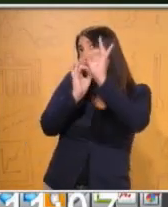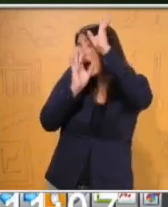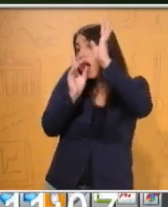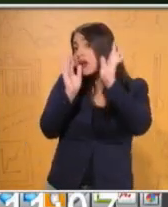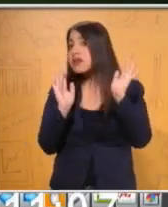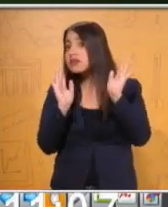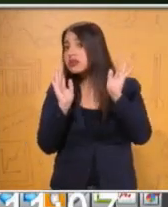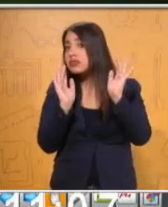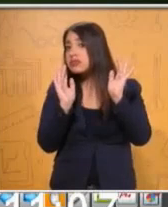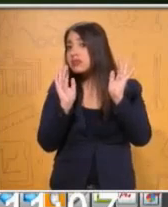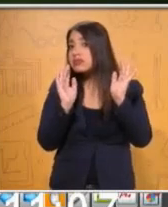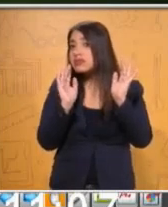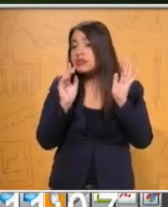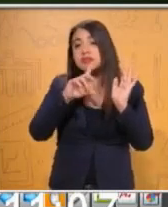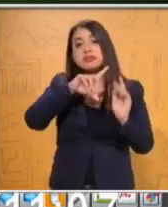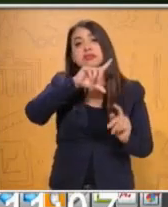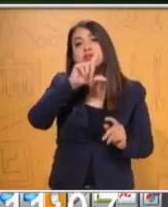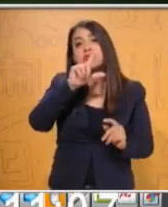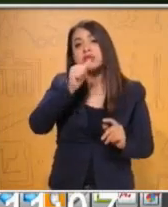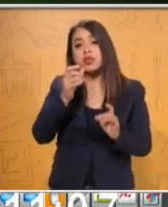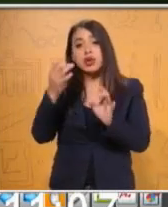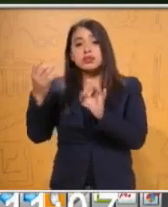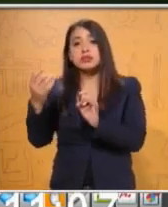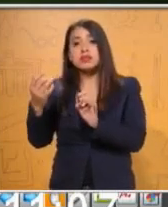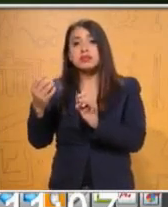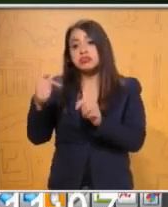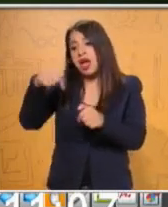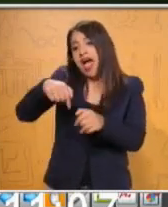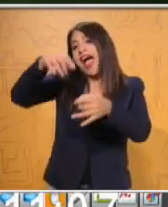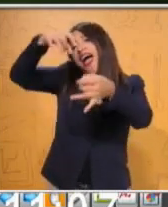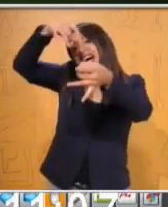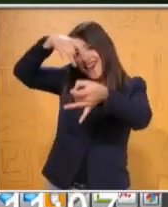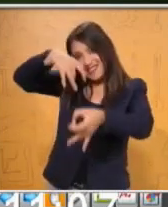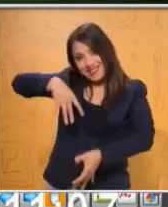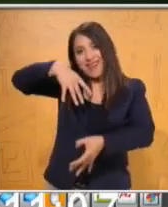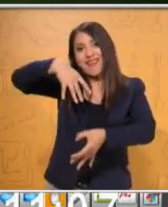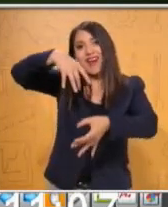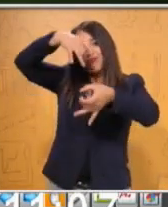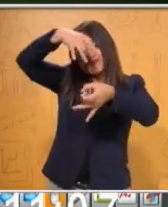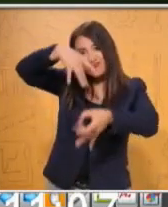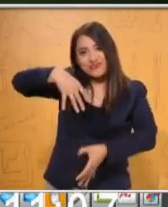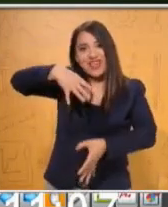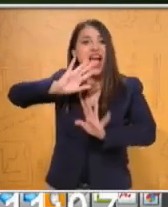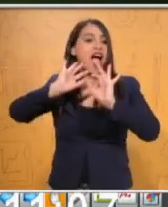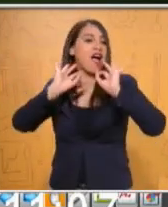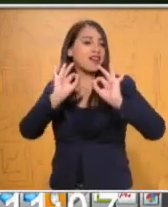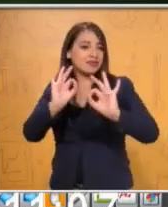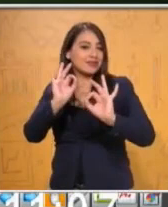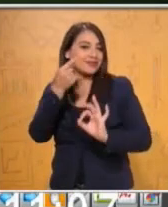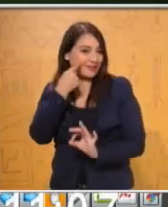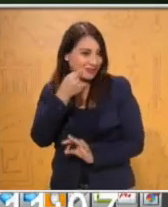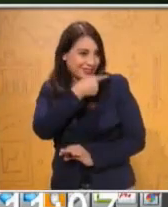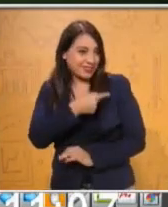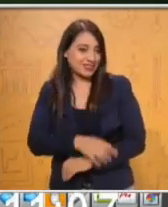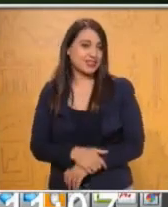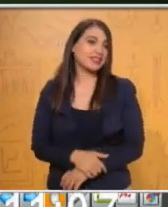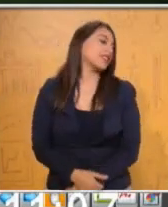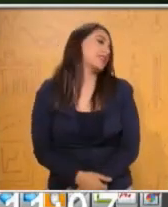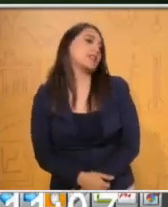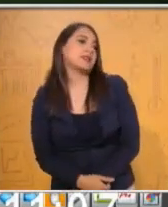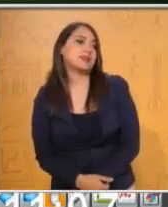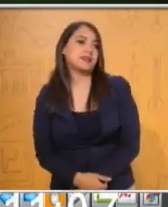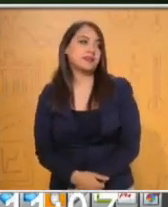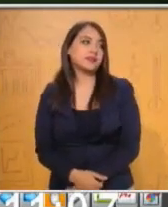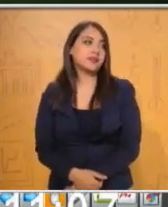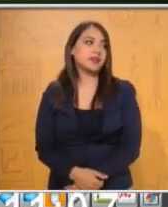vamos al lado contrario, pues iríamos hacia abajo. Excelente. Entonces, te quedo de la siguiente manera. Iniciamos en la